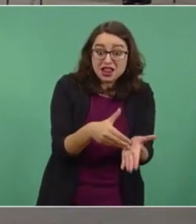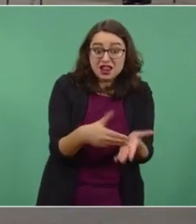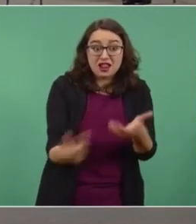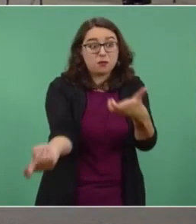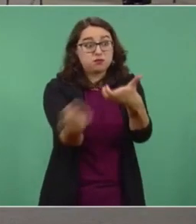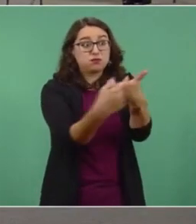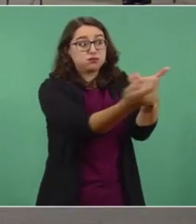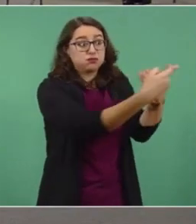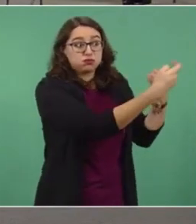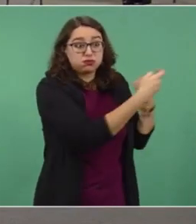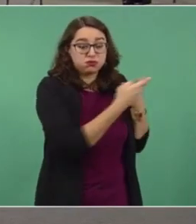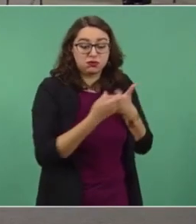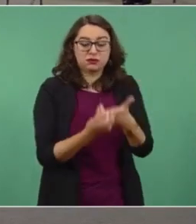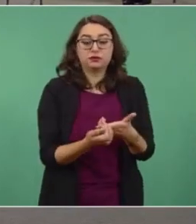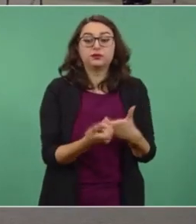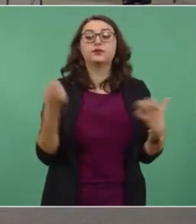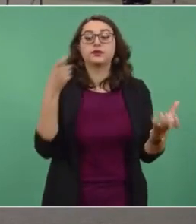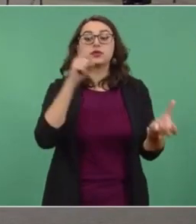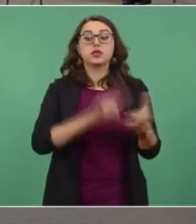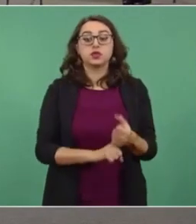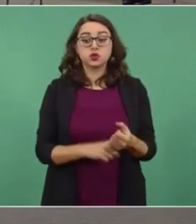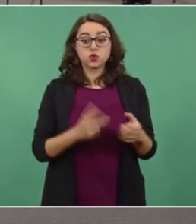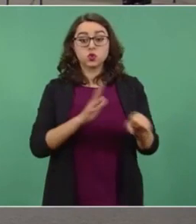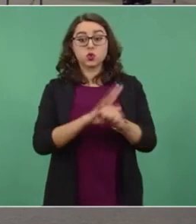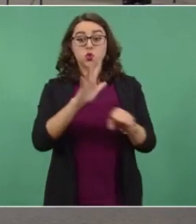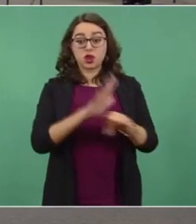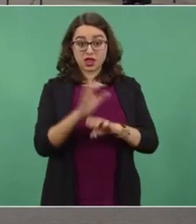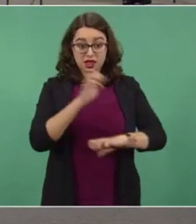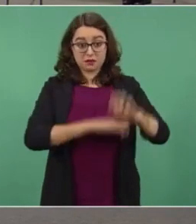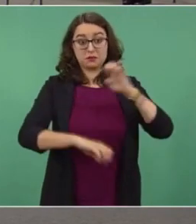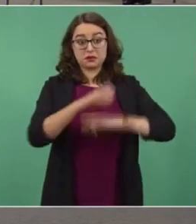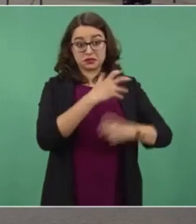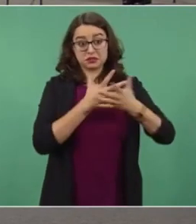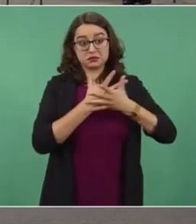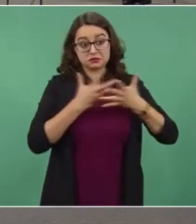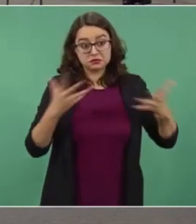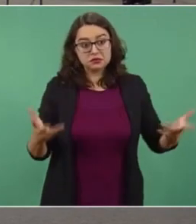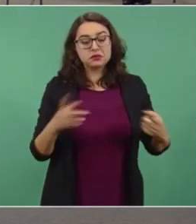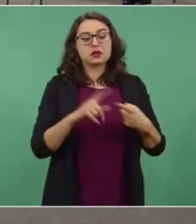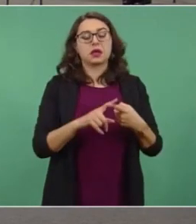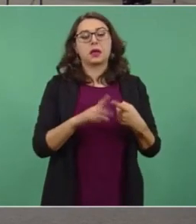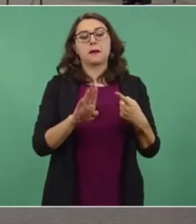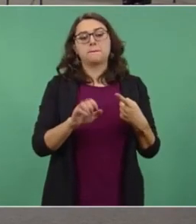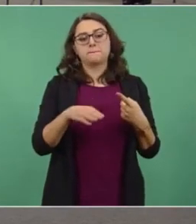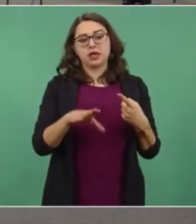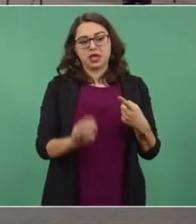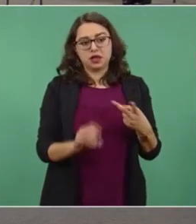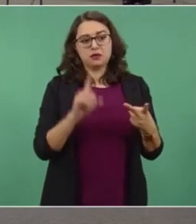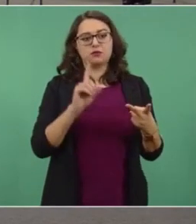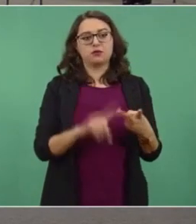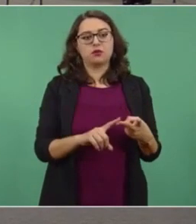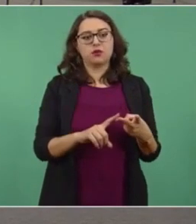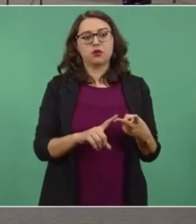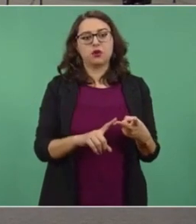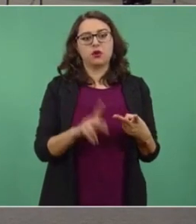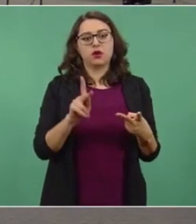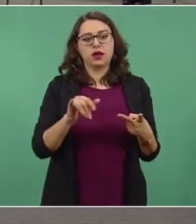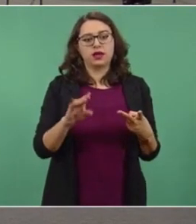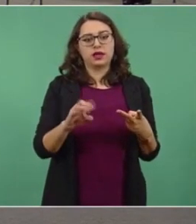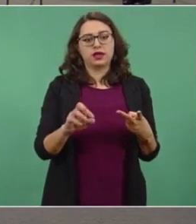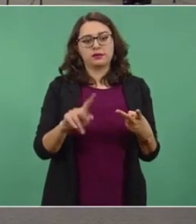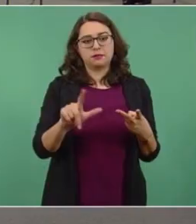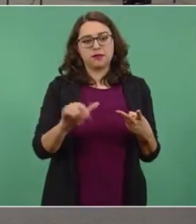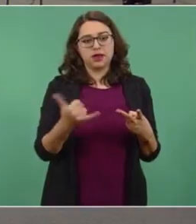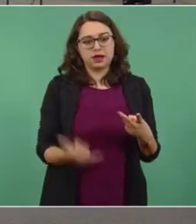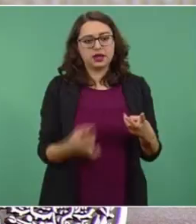Dentro de estas centrales de autoabasto están grandes empresas como Bimbo, Kimberly Clark, Oxxo,